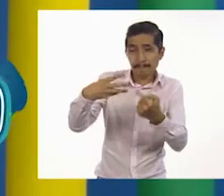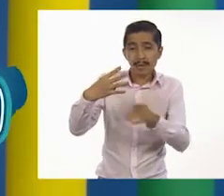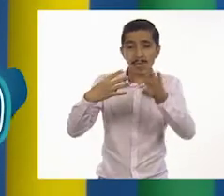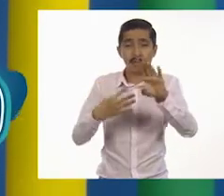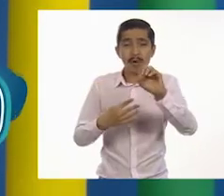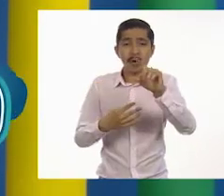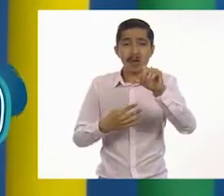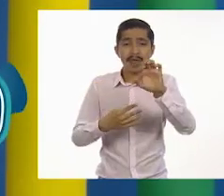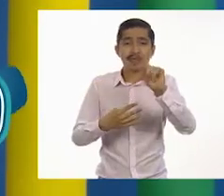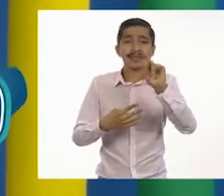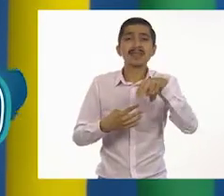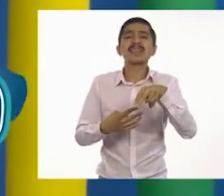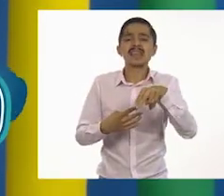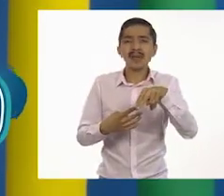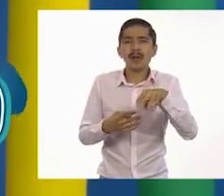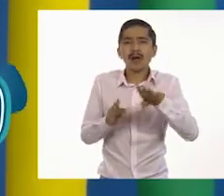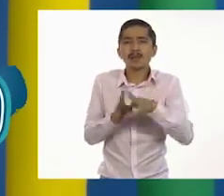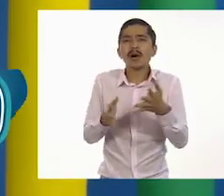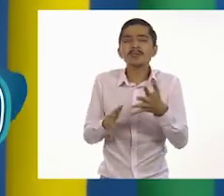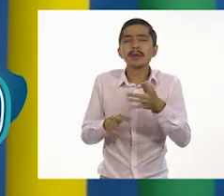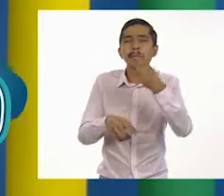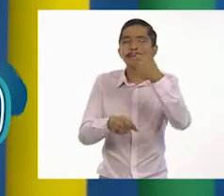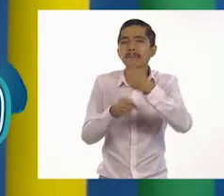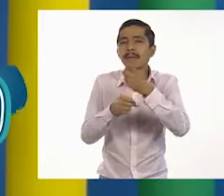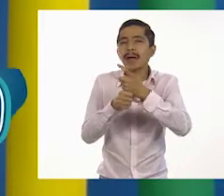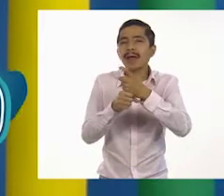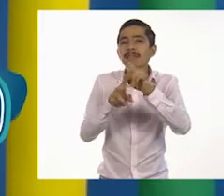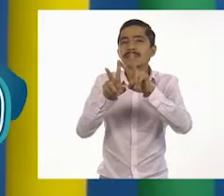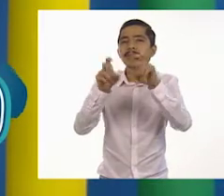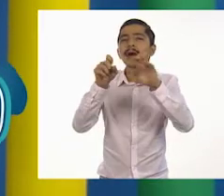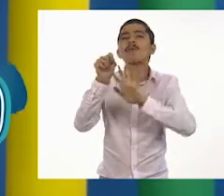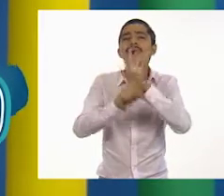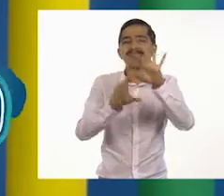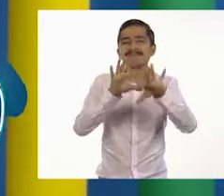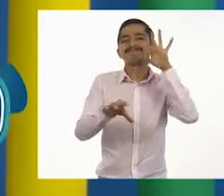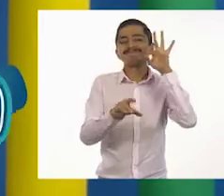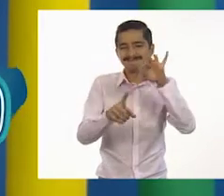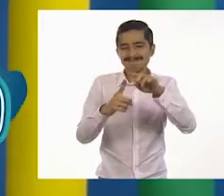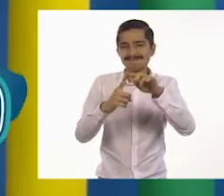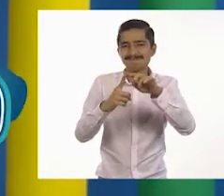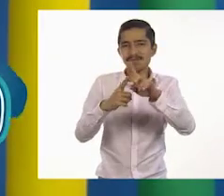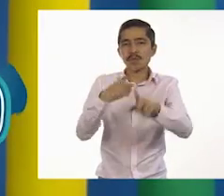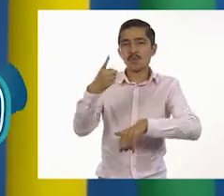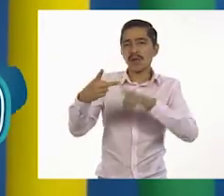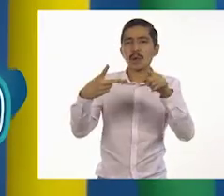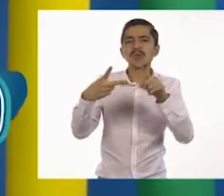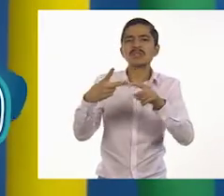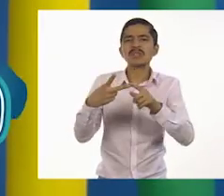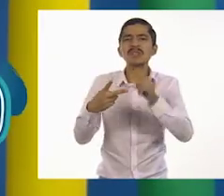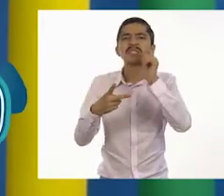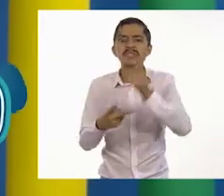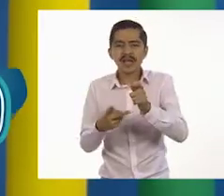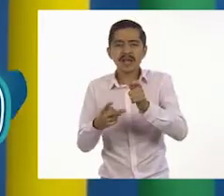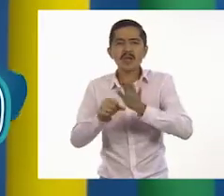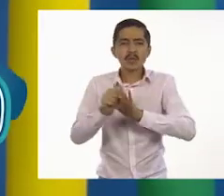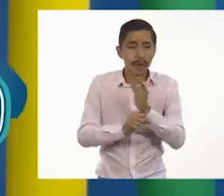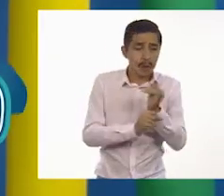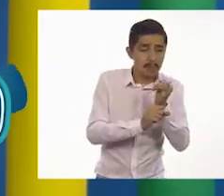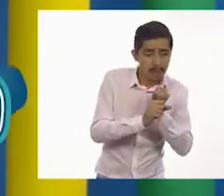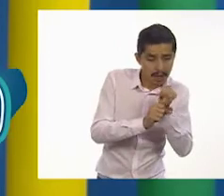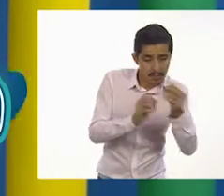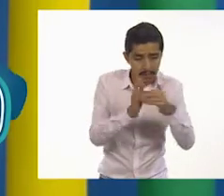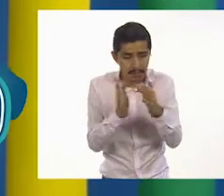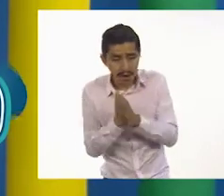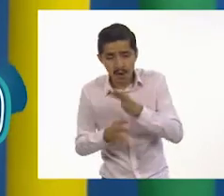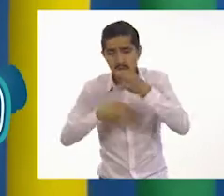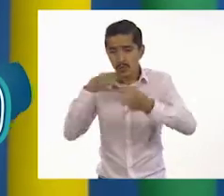El primero es elegir el tema del que tratará y el tipo de texto que incorporaremos en él. Si son investigaciones,